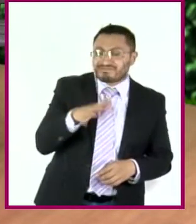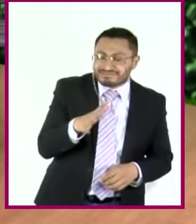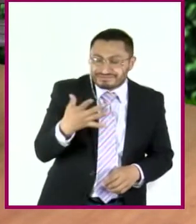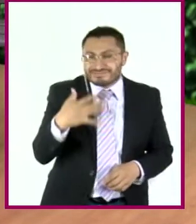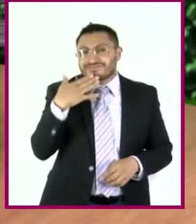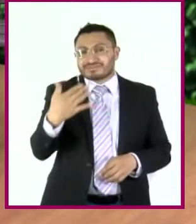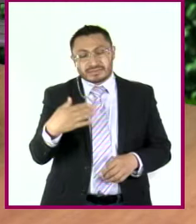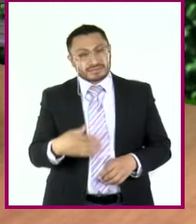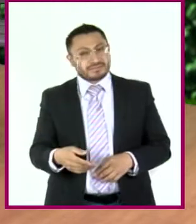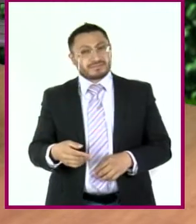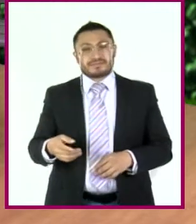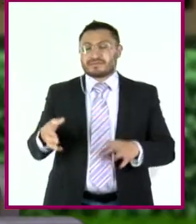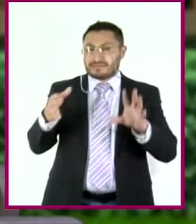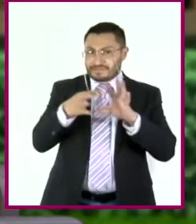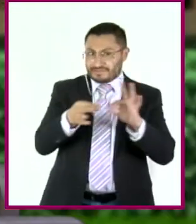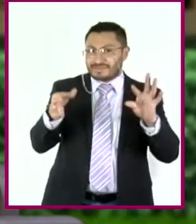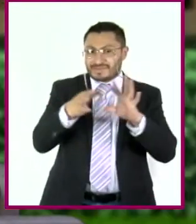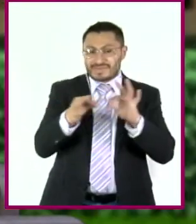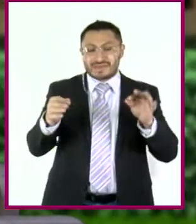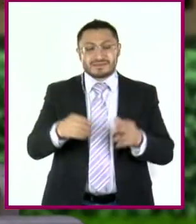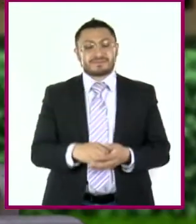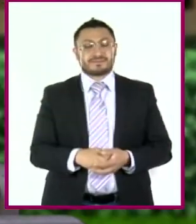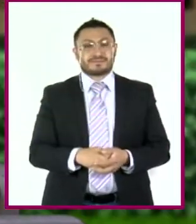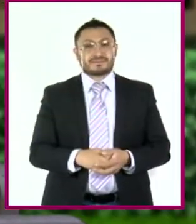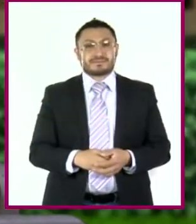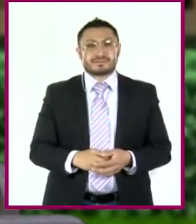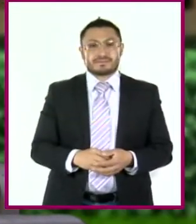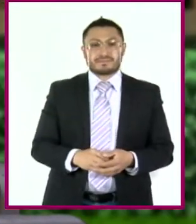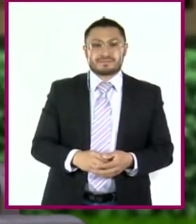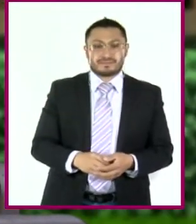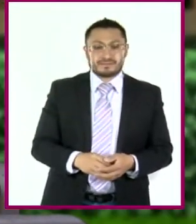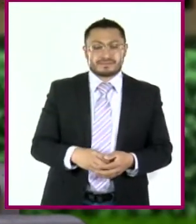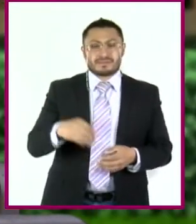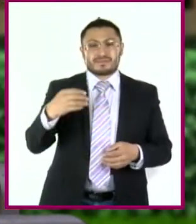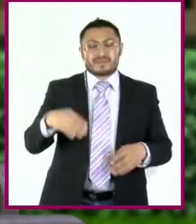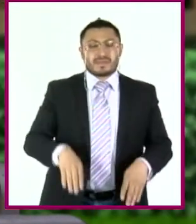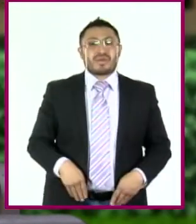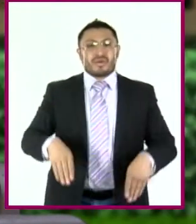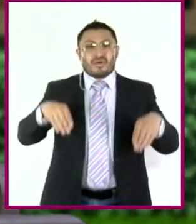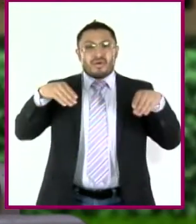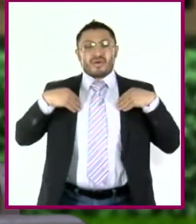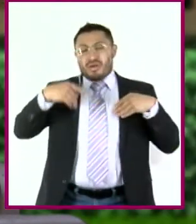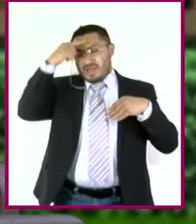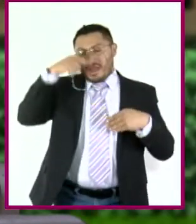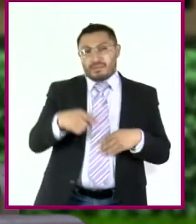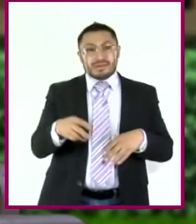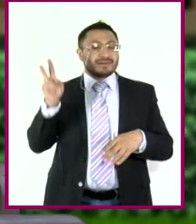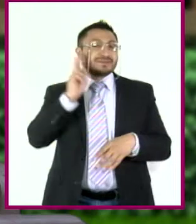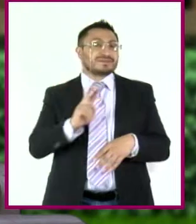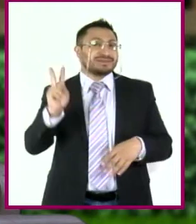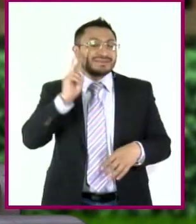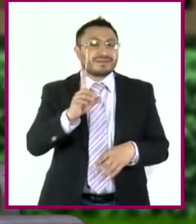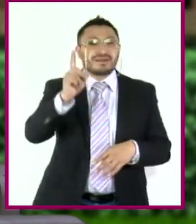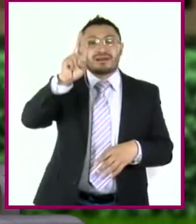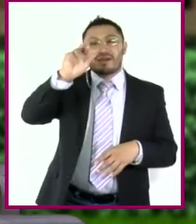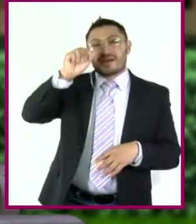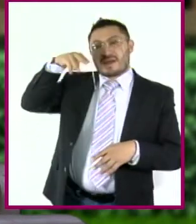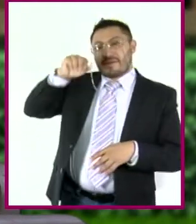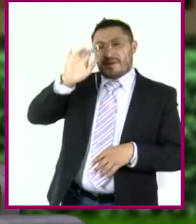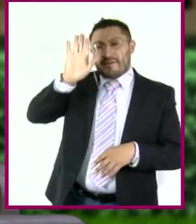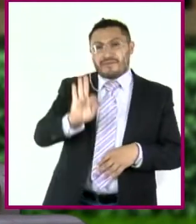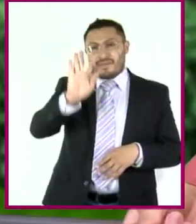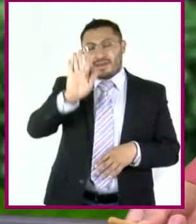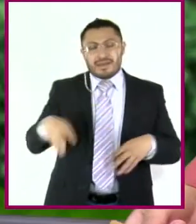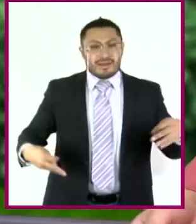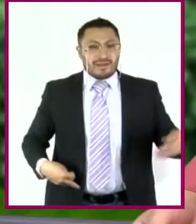ver, cuenta. Churros. Pues hasta llevé una sábana para darle dramatismo, pero estuvo padre porque no sabías quién hablaba. Entonces tenías que